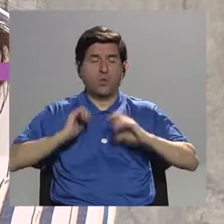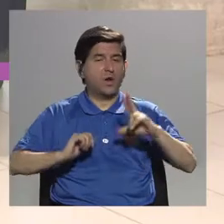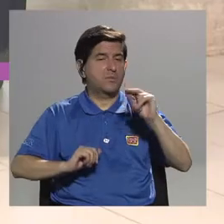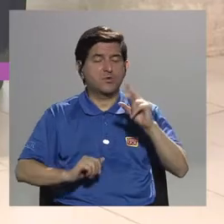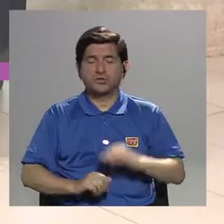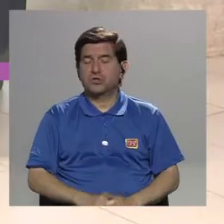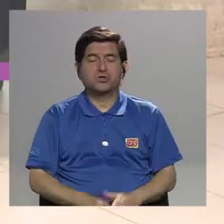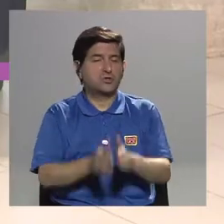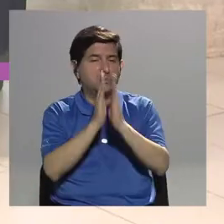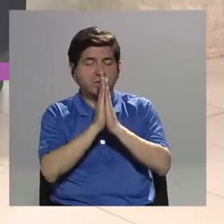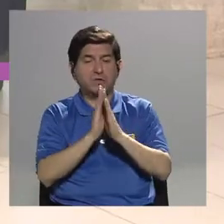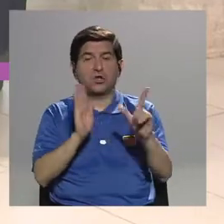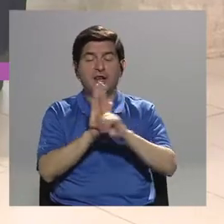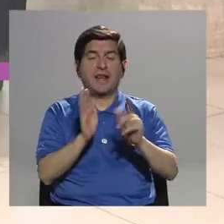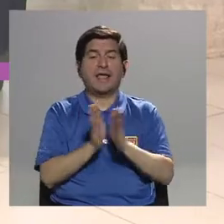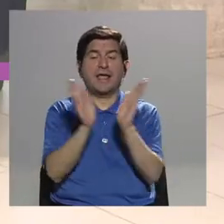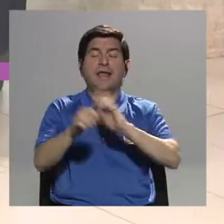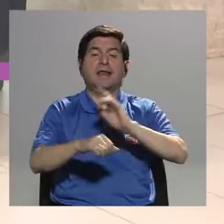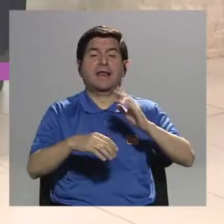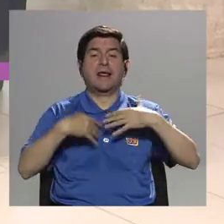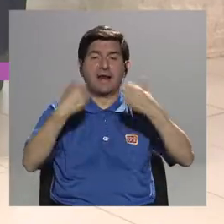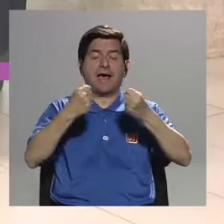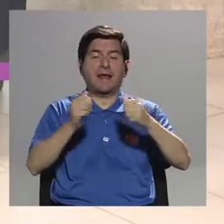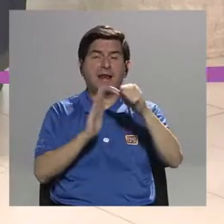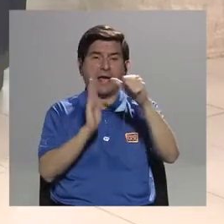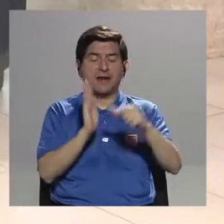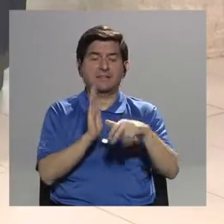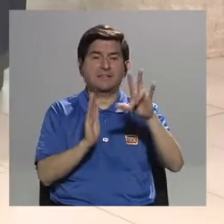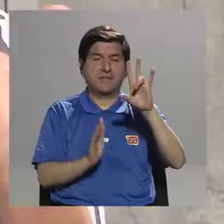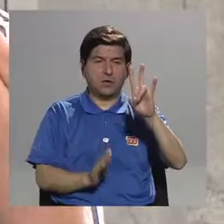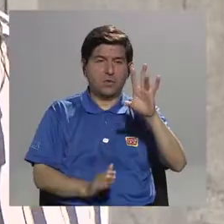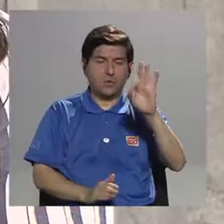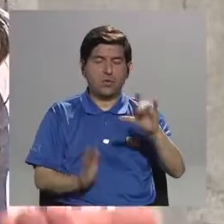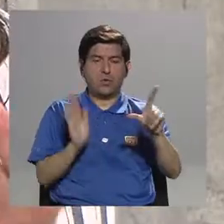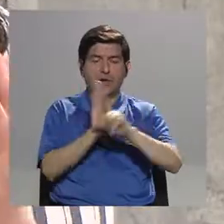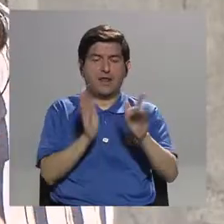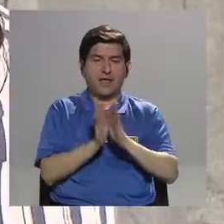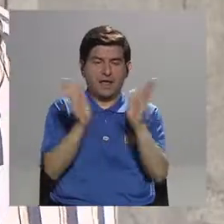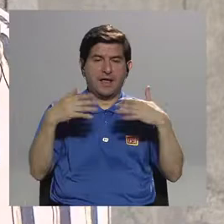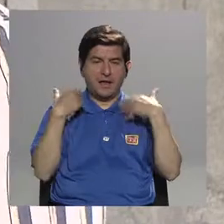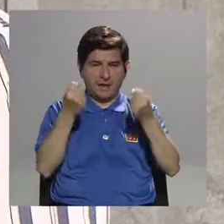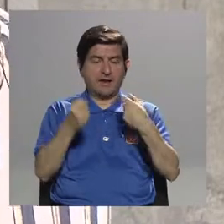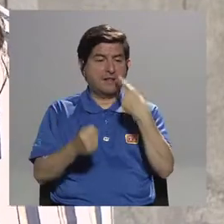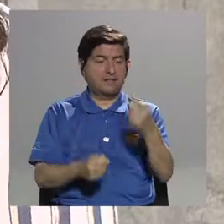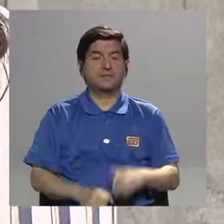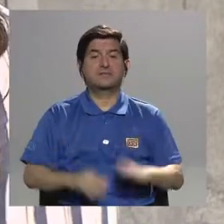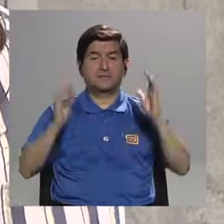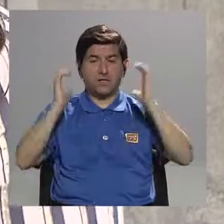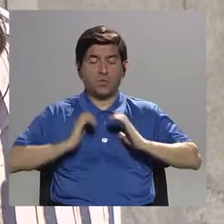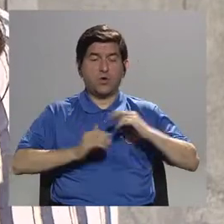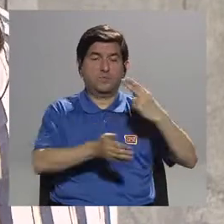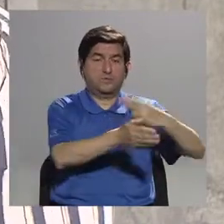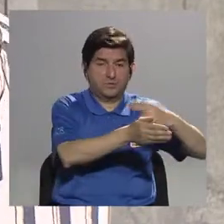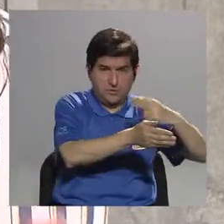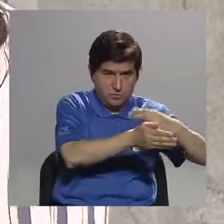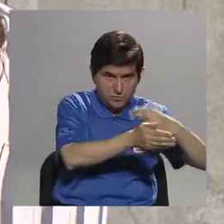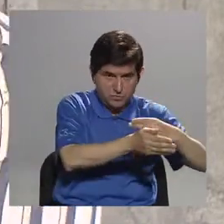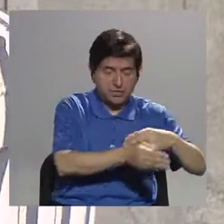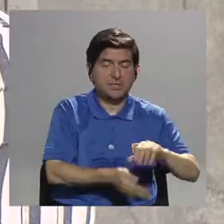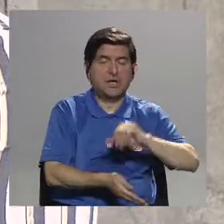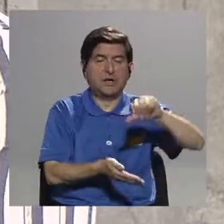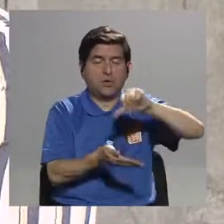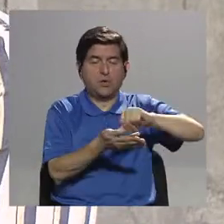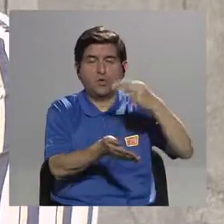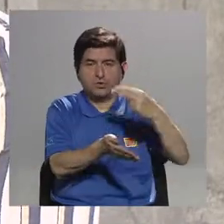el artículo 79 de la ley general de salud indica que los cuerpos de hospitales o centros de salud que no son reclamados pueden ser